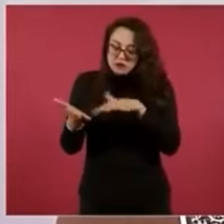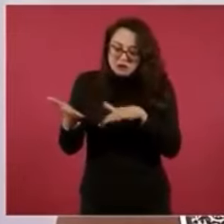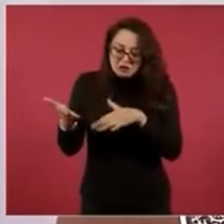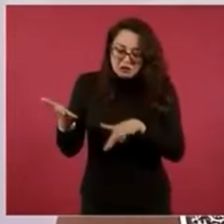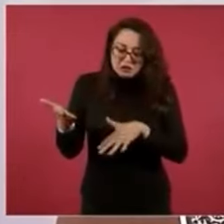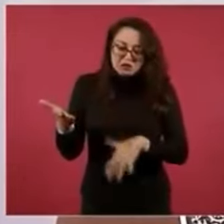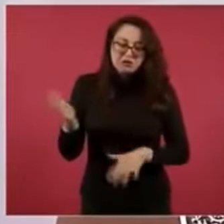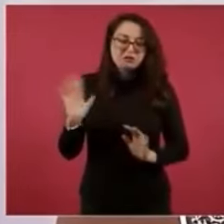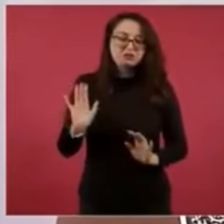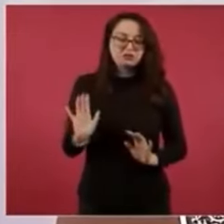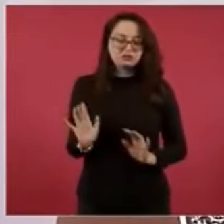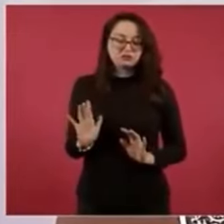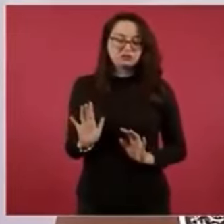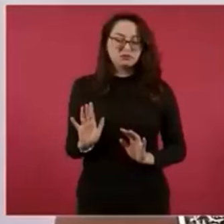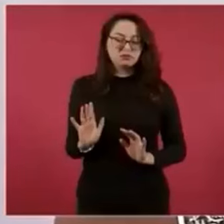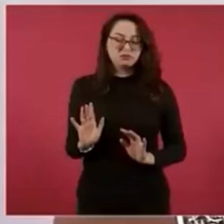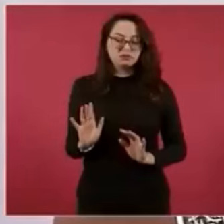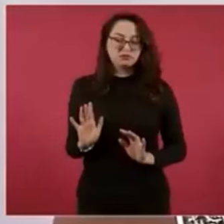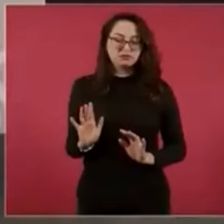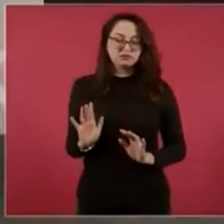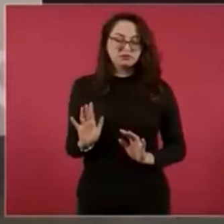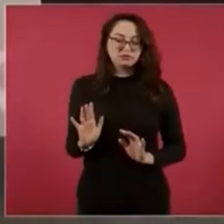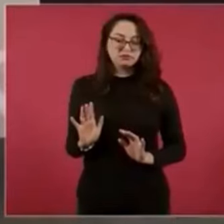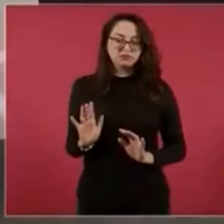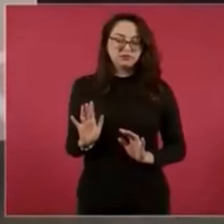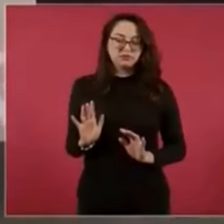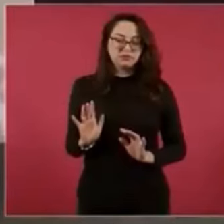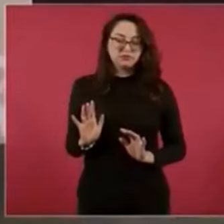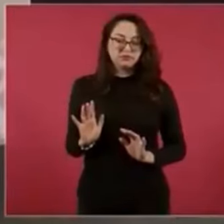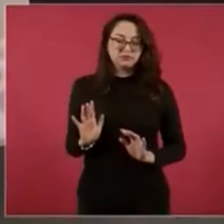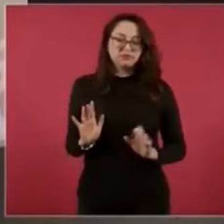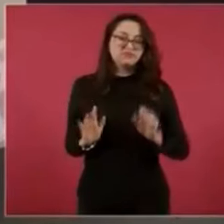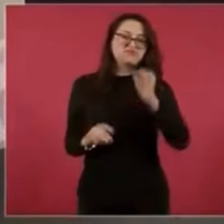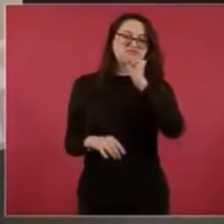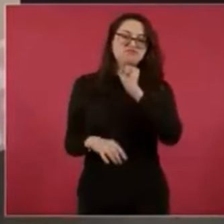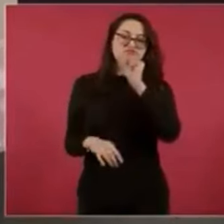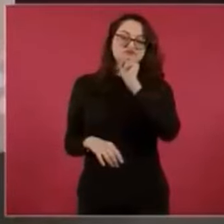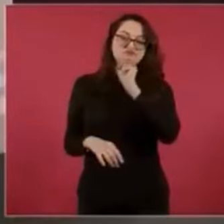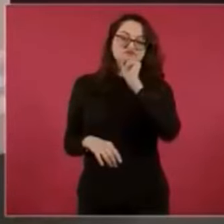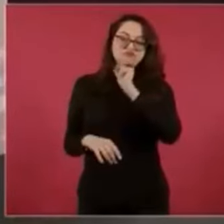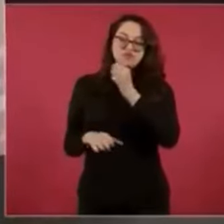¿Cuál es el chisme más